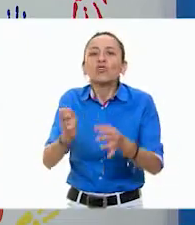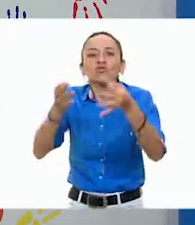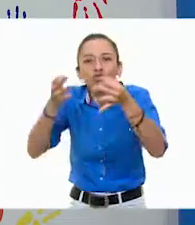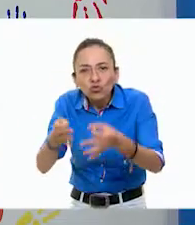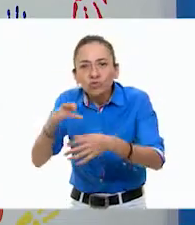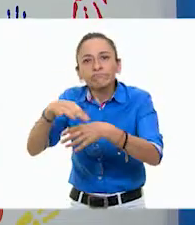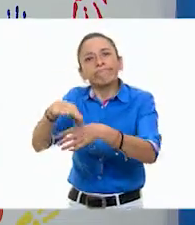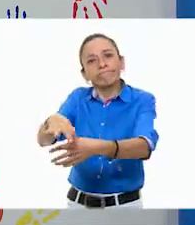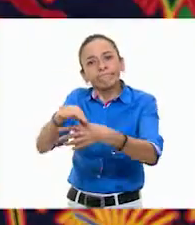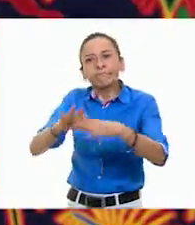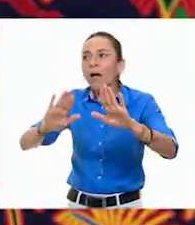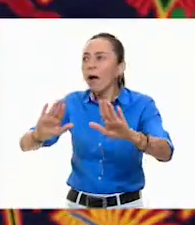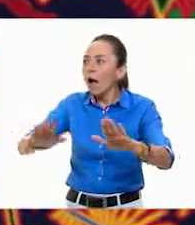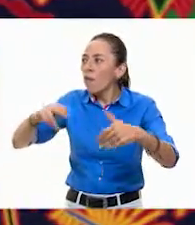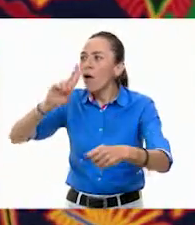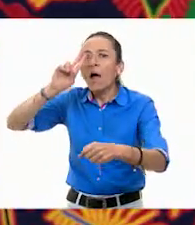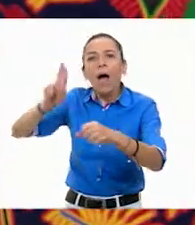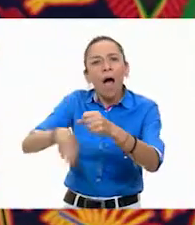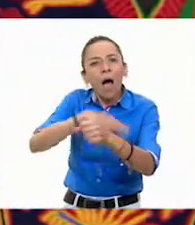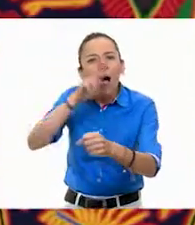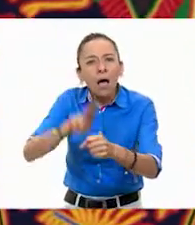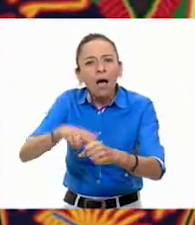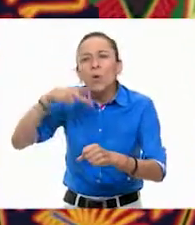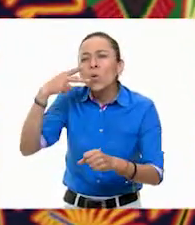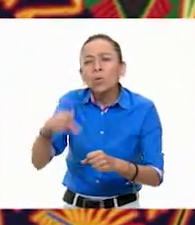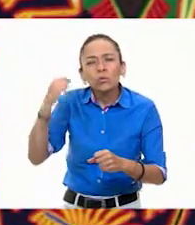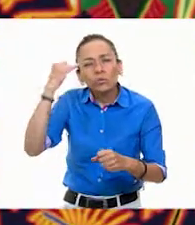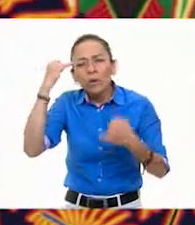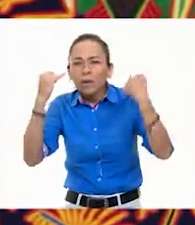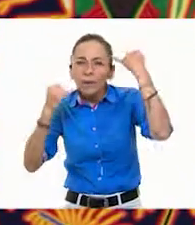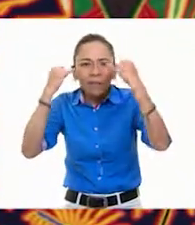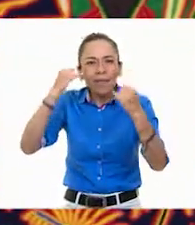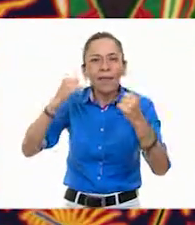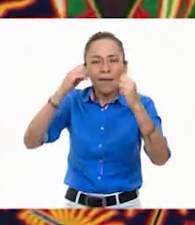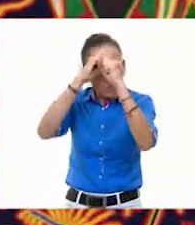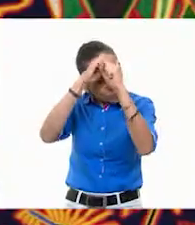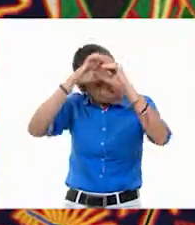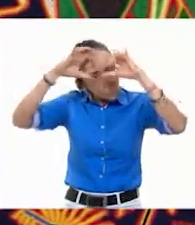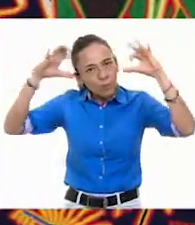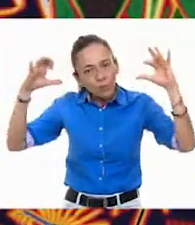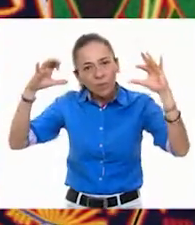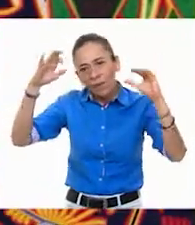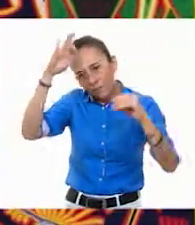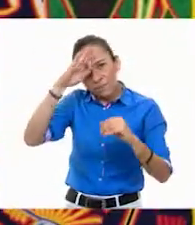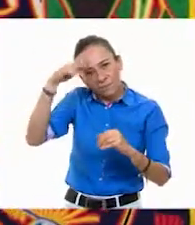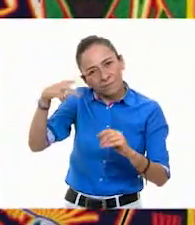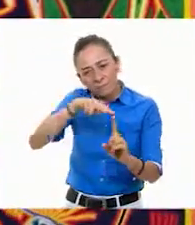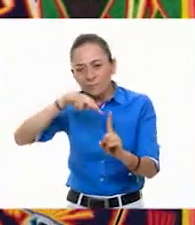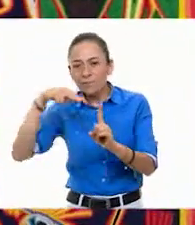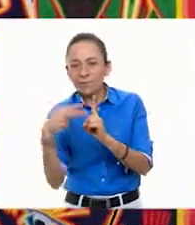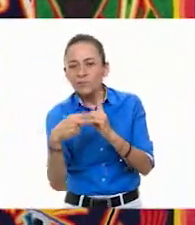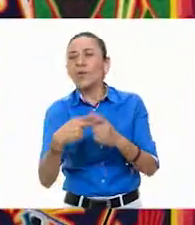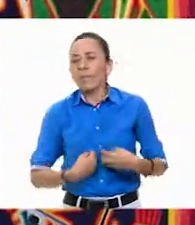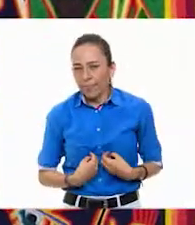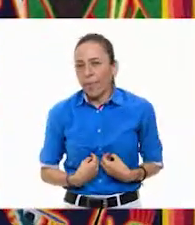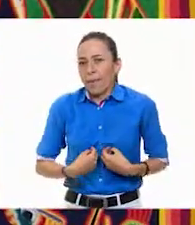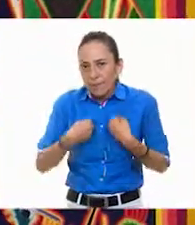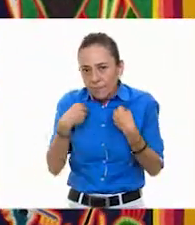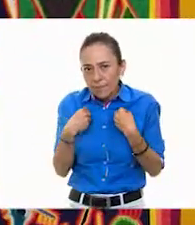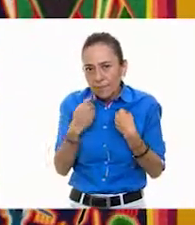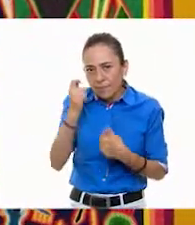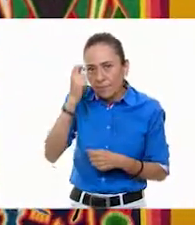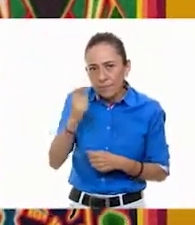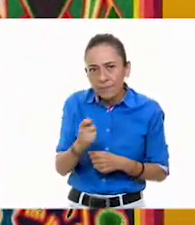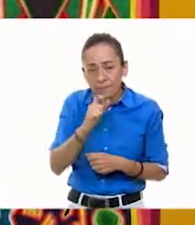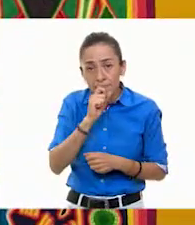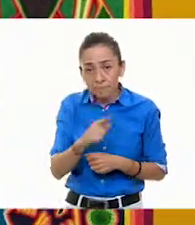identifican, tienen una como filosofía de vida, porque también va no solamente de expresarse de esta